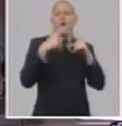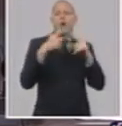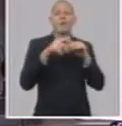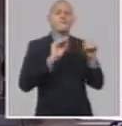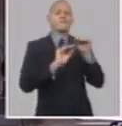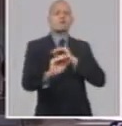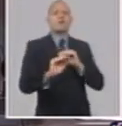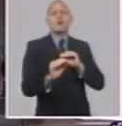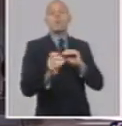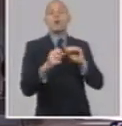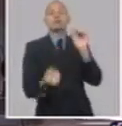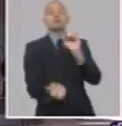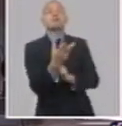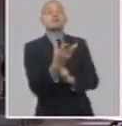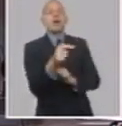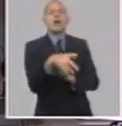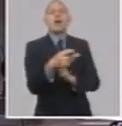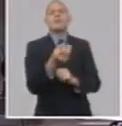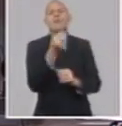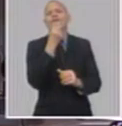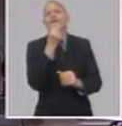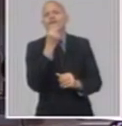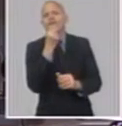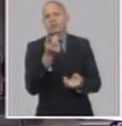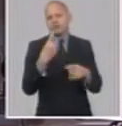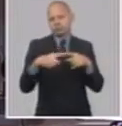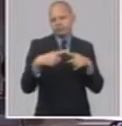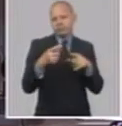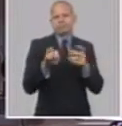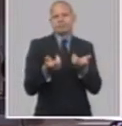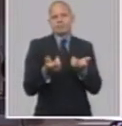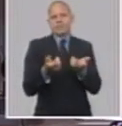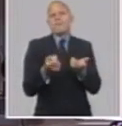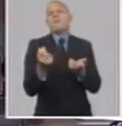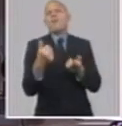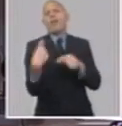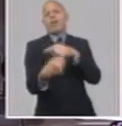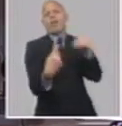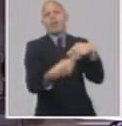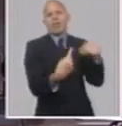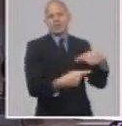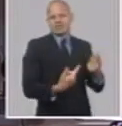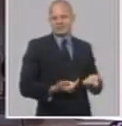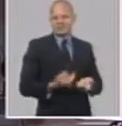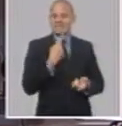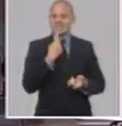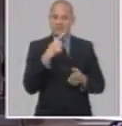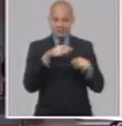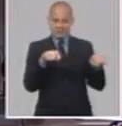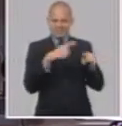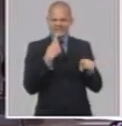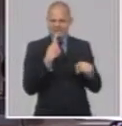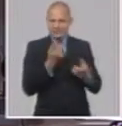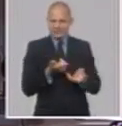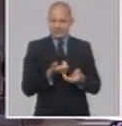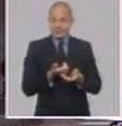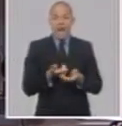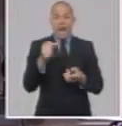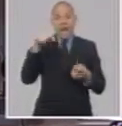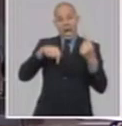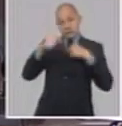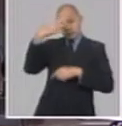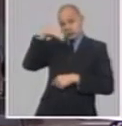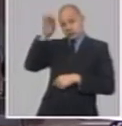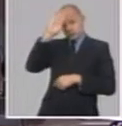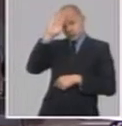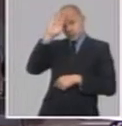falsean también lo dispuesto en la normativa cubana, pues han planteado que en Cuba se ha producido con el ordenamiento monetario